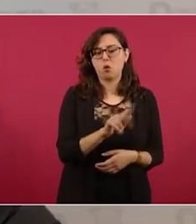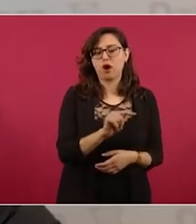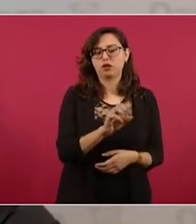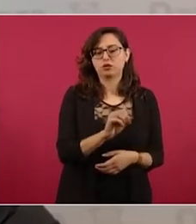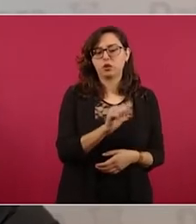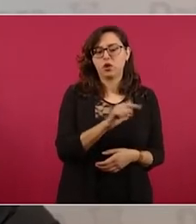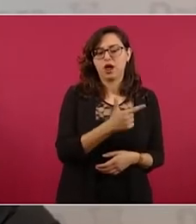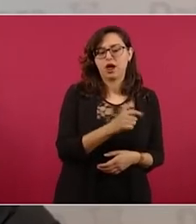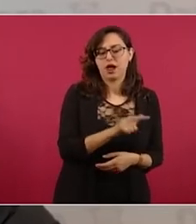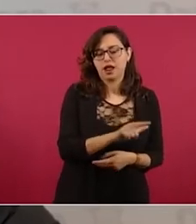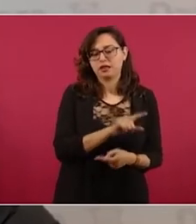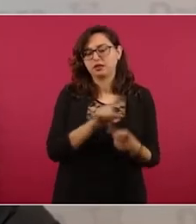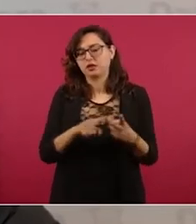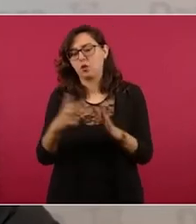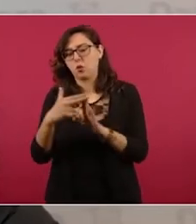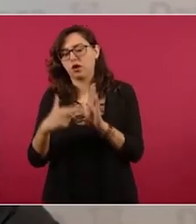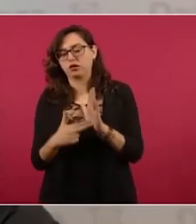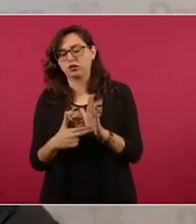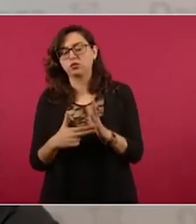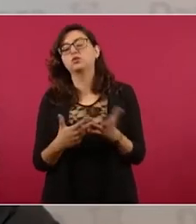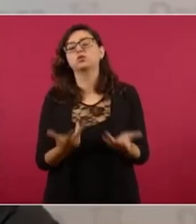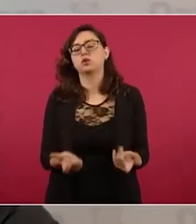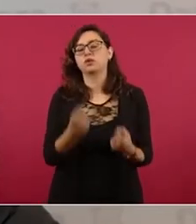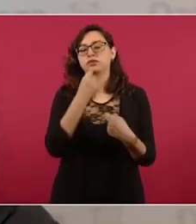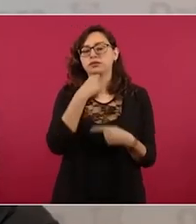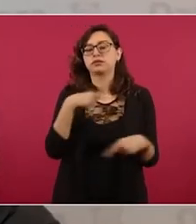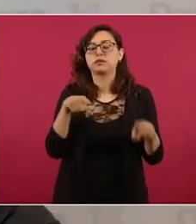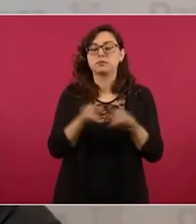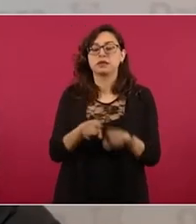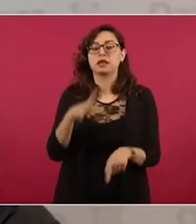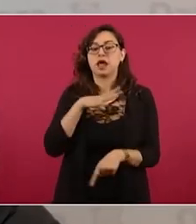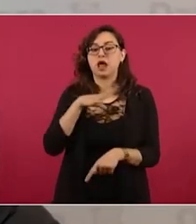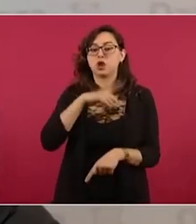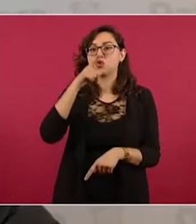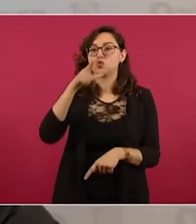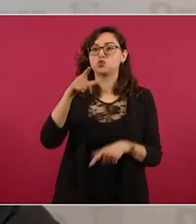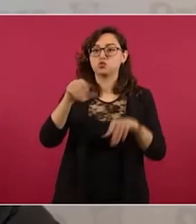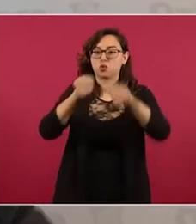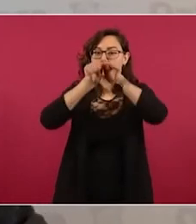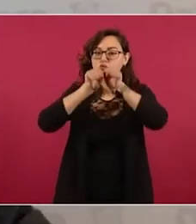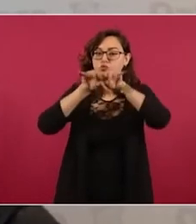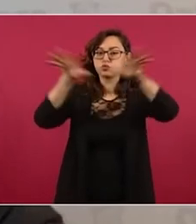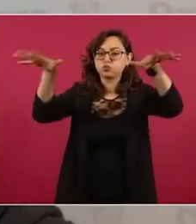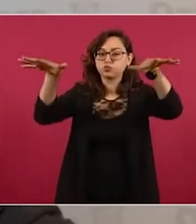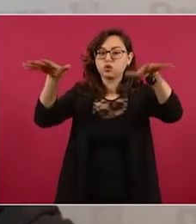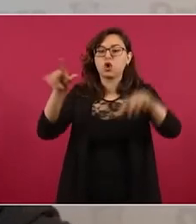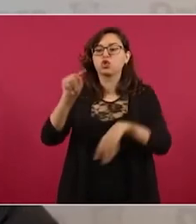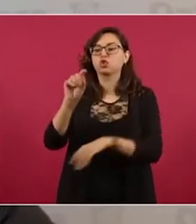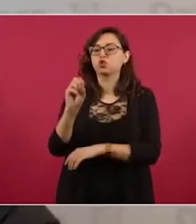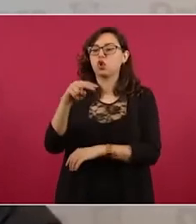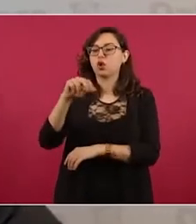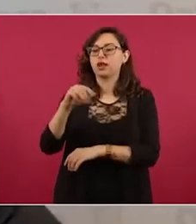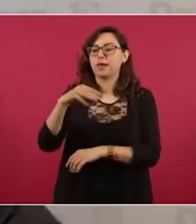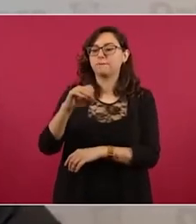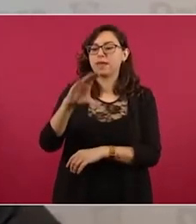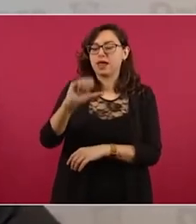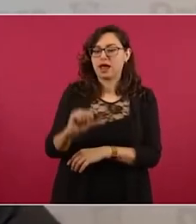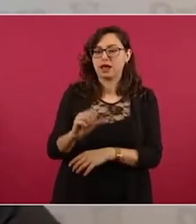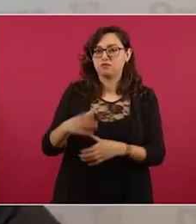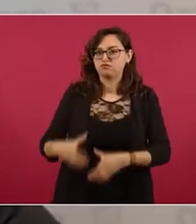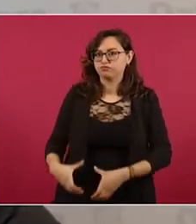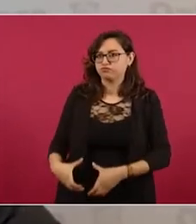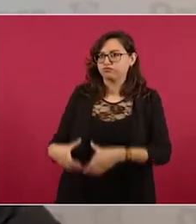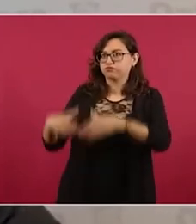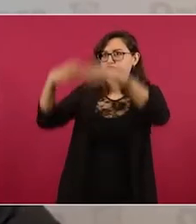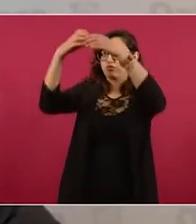Se tiene una torre de iluminación en San Isidro Palmar en el municipio de Tonameca y también